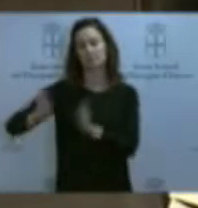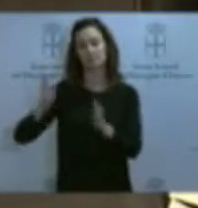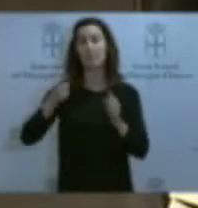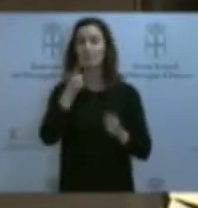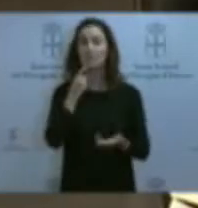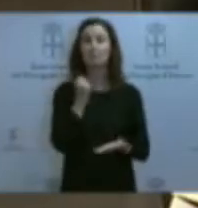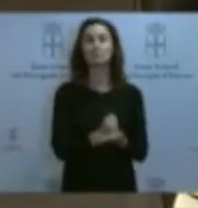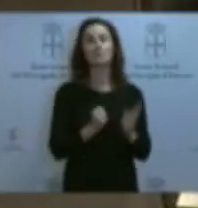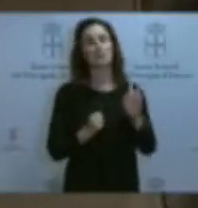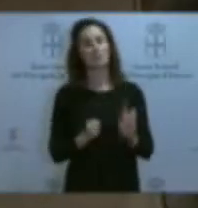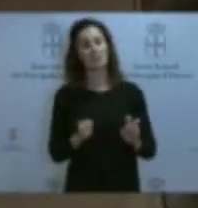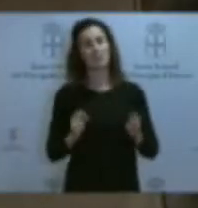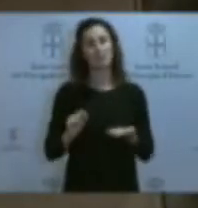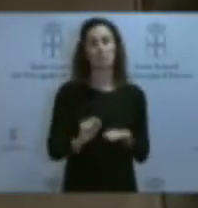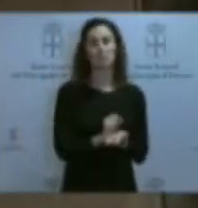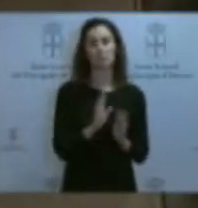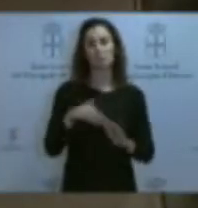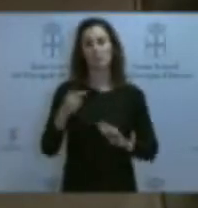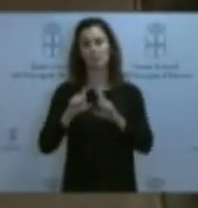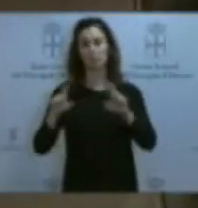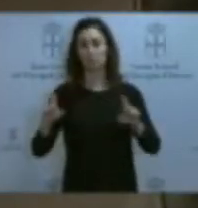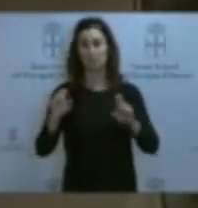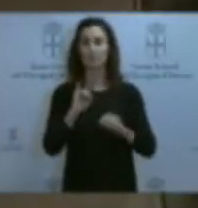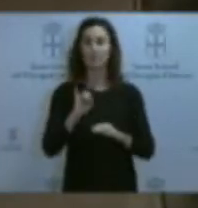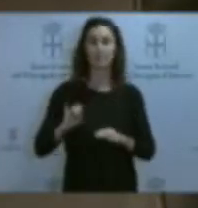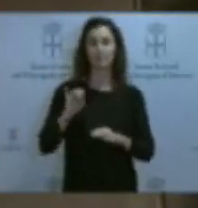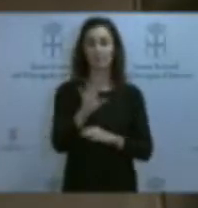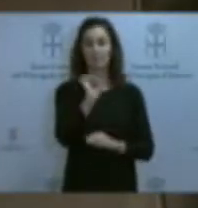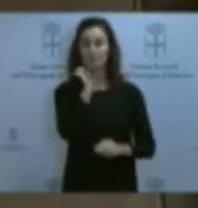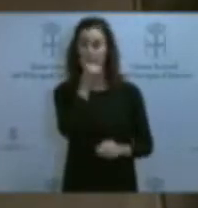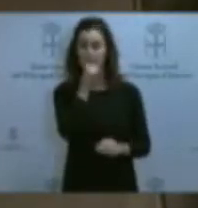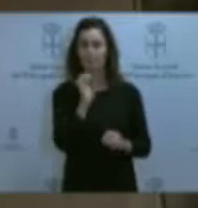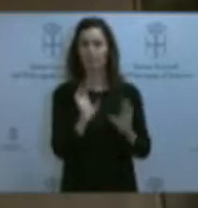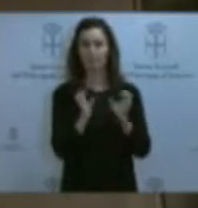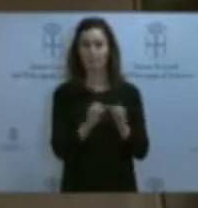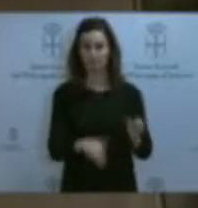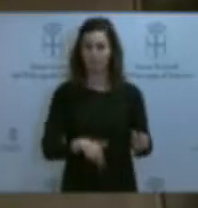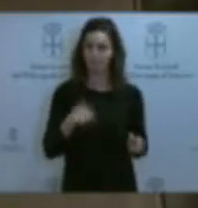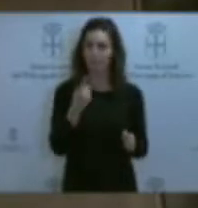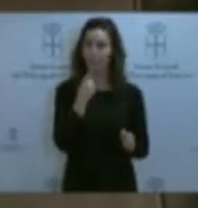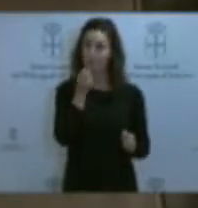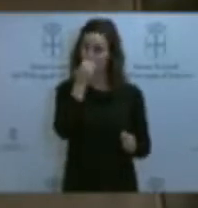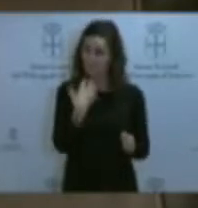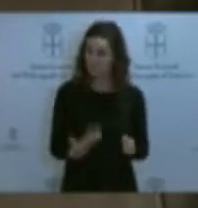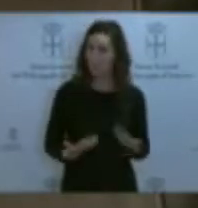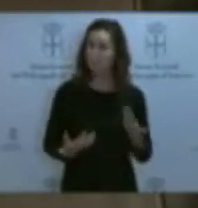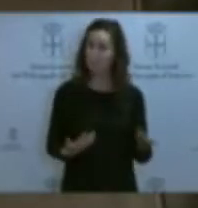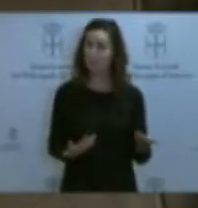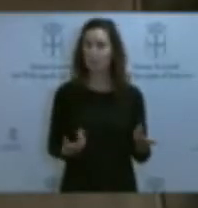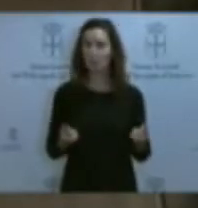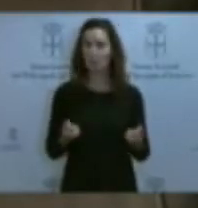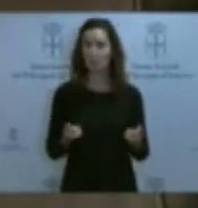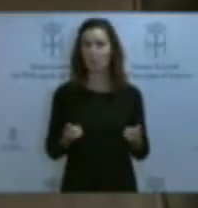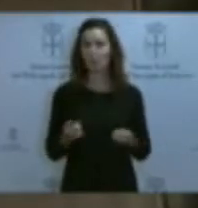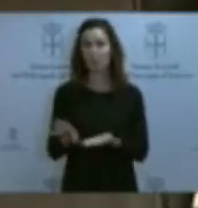certificaciones con el contratista, que en uno de los e-mails enviados anónimamente a la Junta se orienta al contratista cómo y cuánto debe facturar en